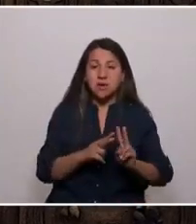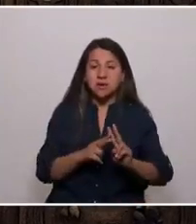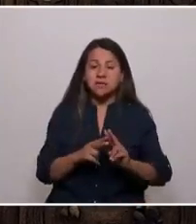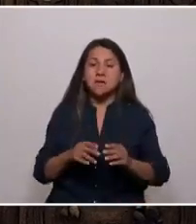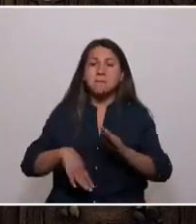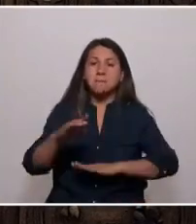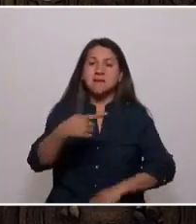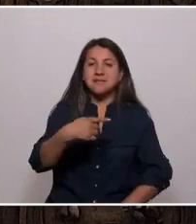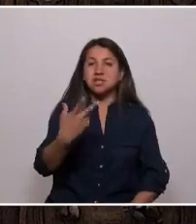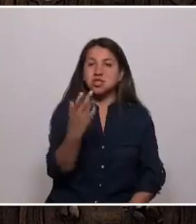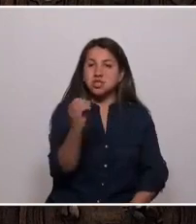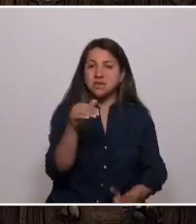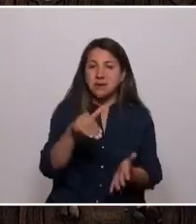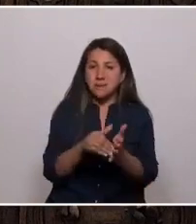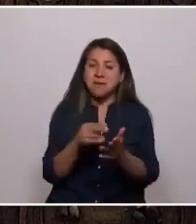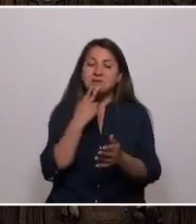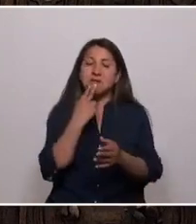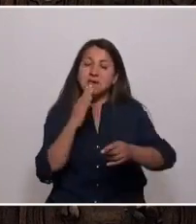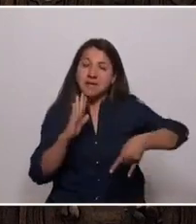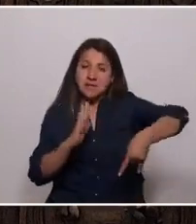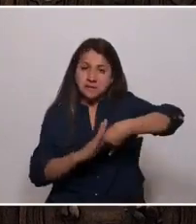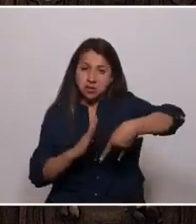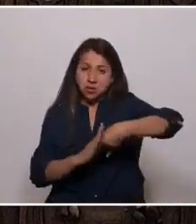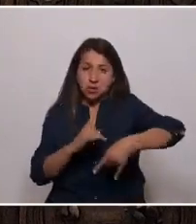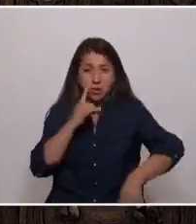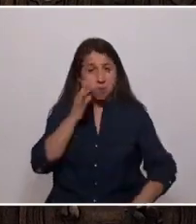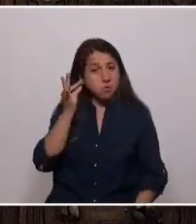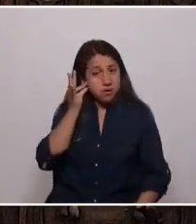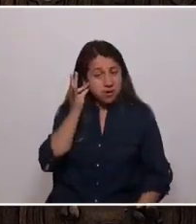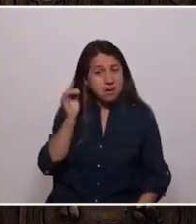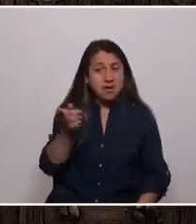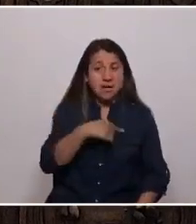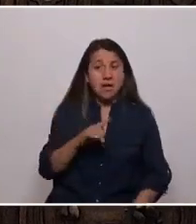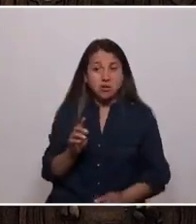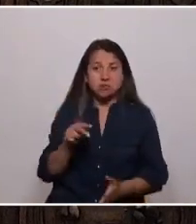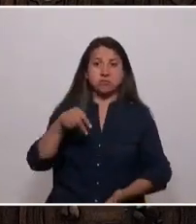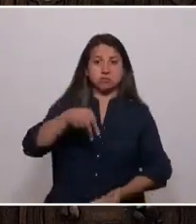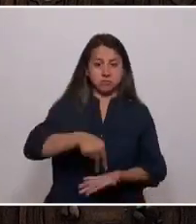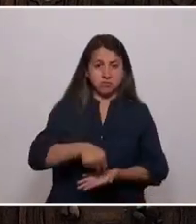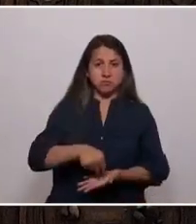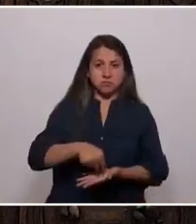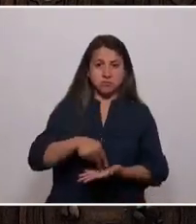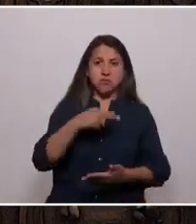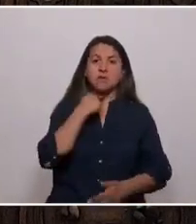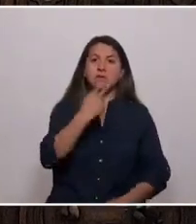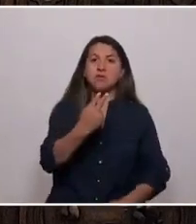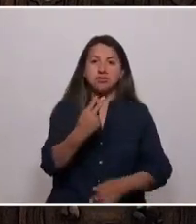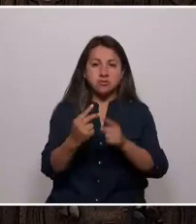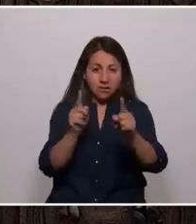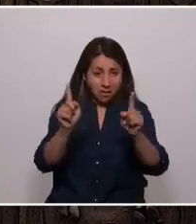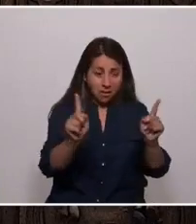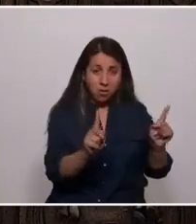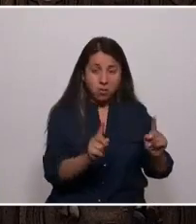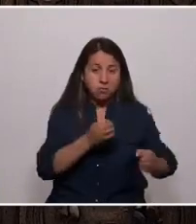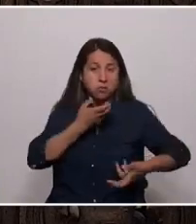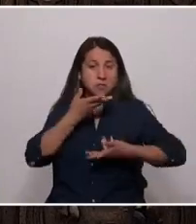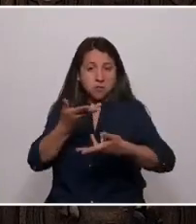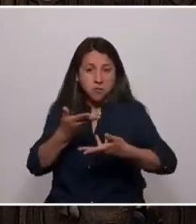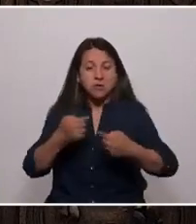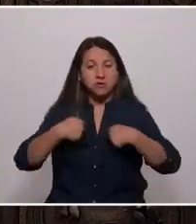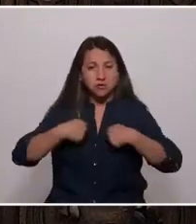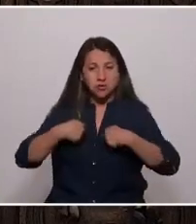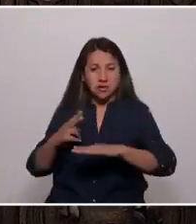180.000 chilotas y chilotes, que se han puesto de pie, porque la voz de cada uno de ellos es la voz de este